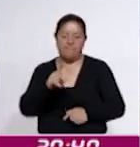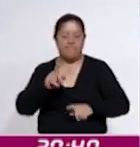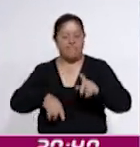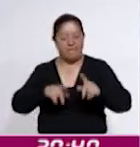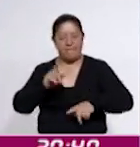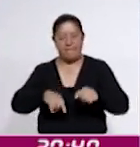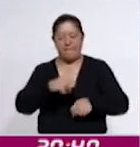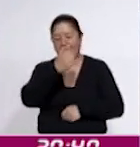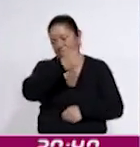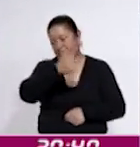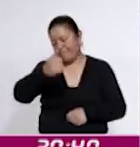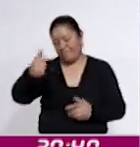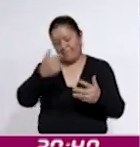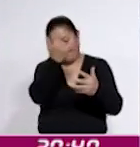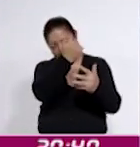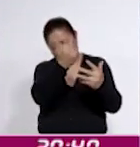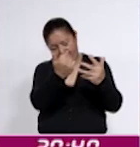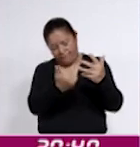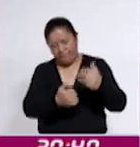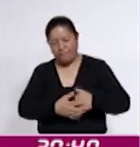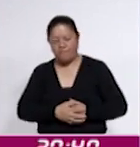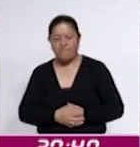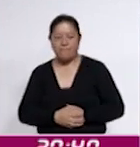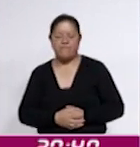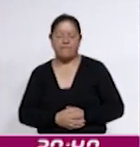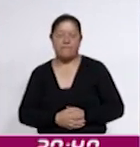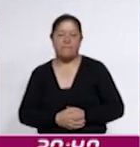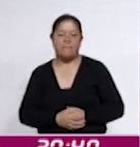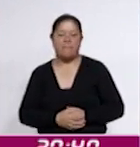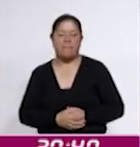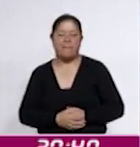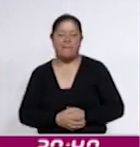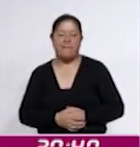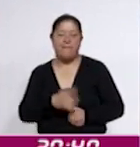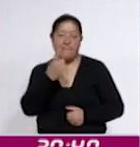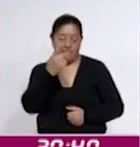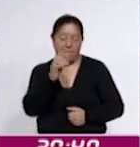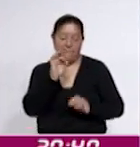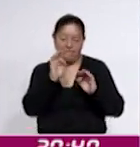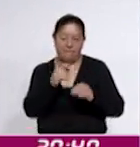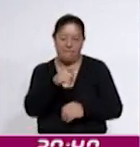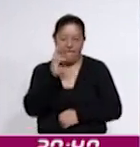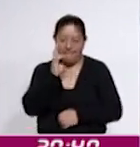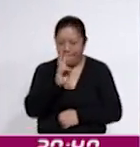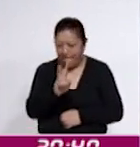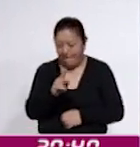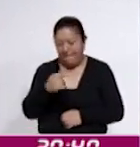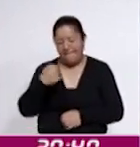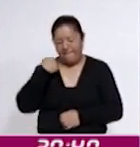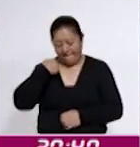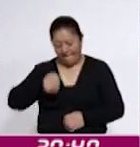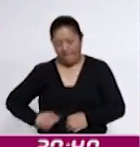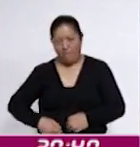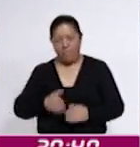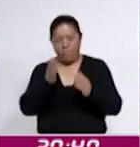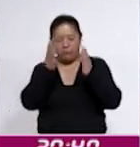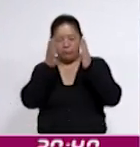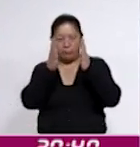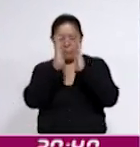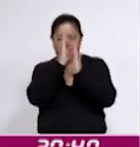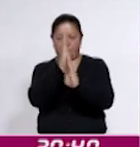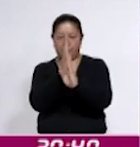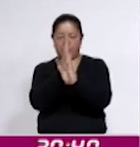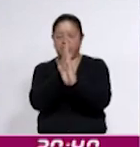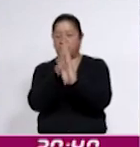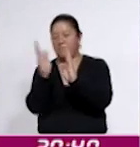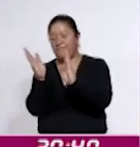cada categoría. Algo que sí se puede generalizar, obviamente, es la estética, la simetría. En este caso